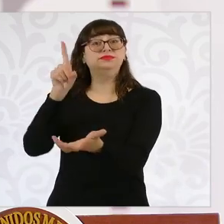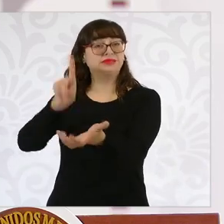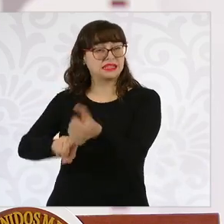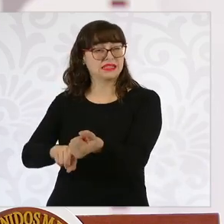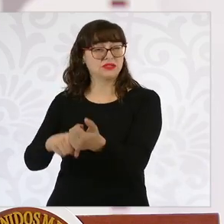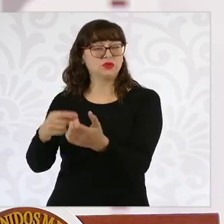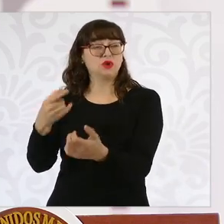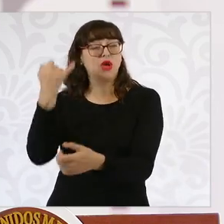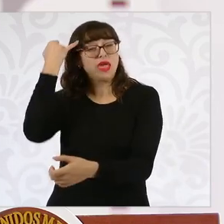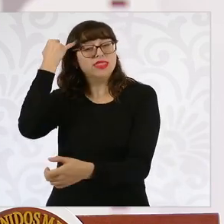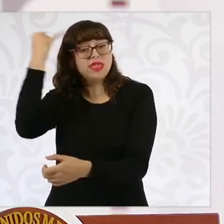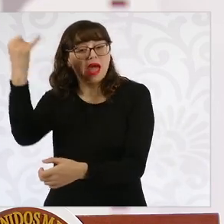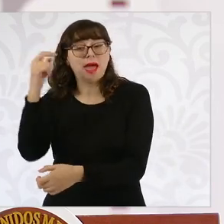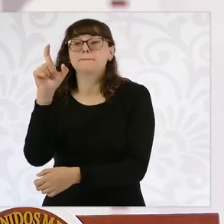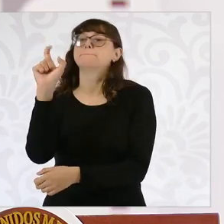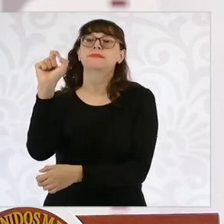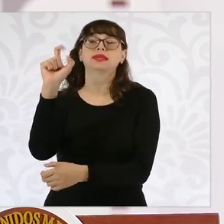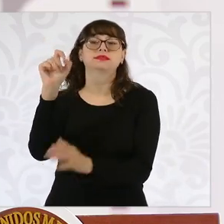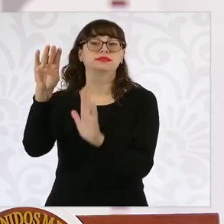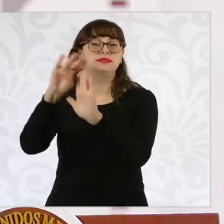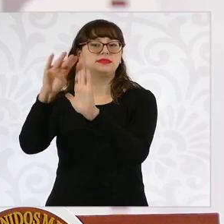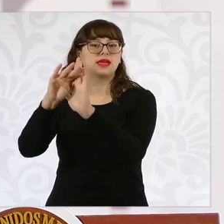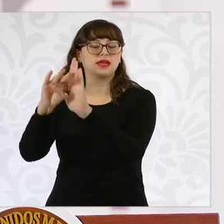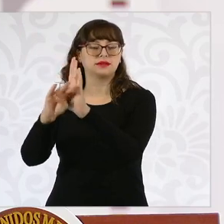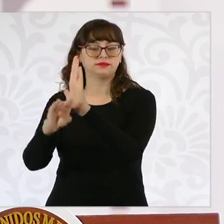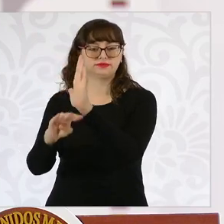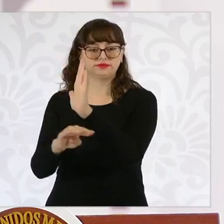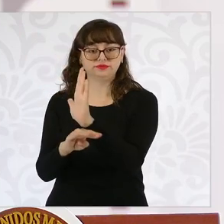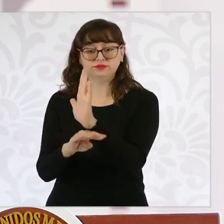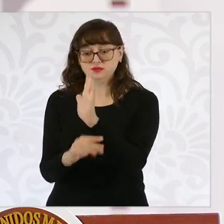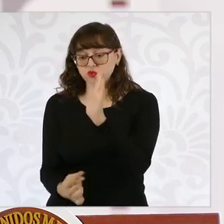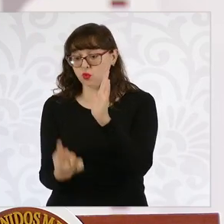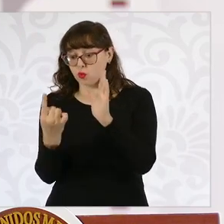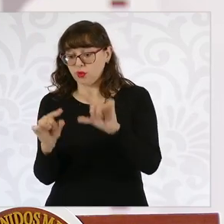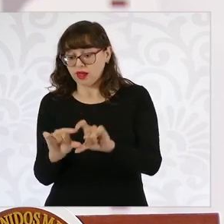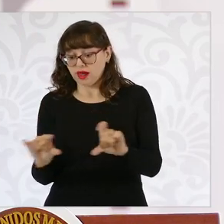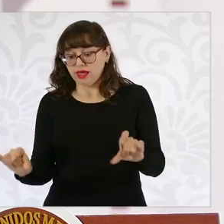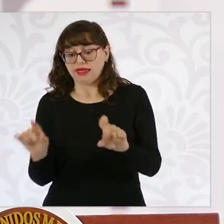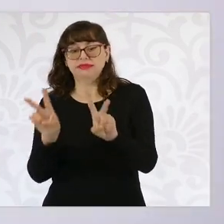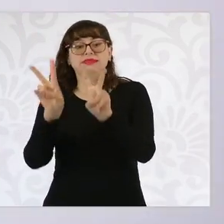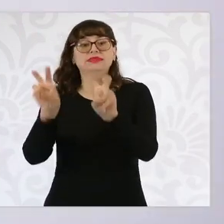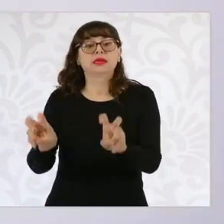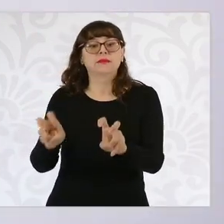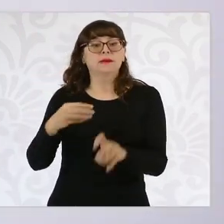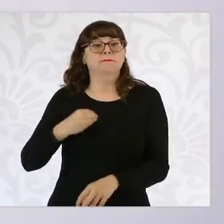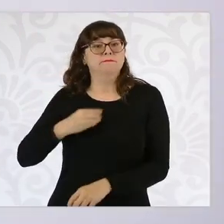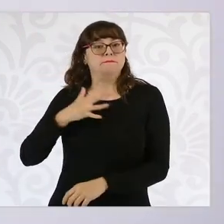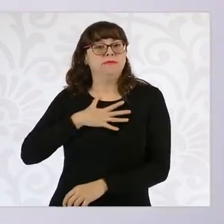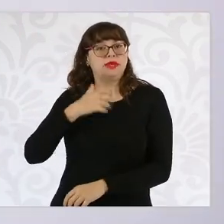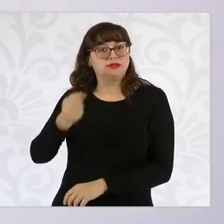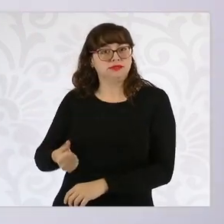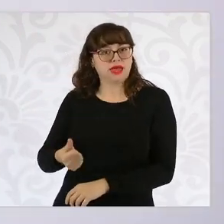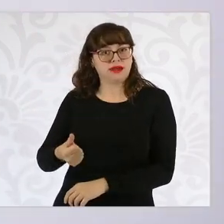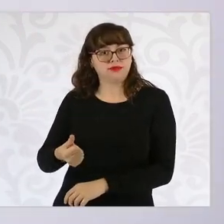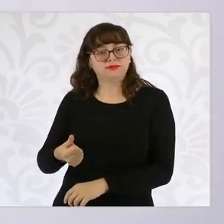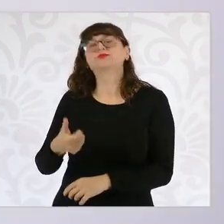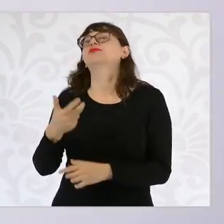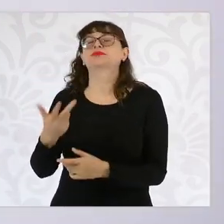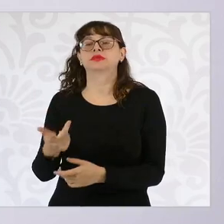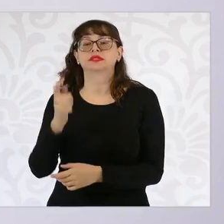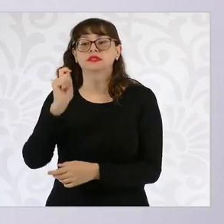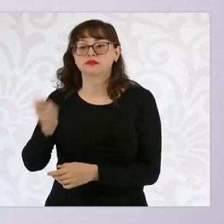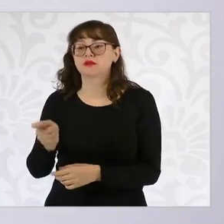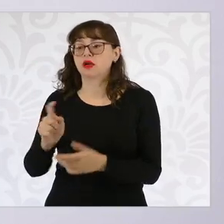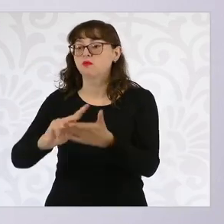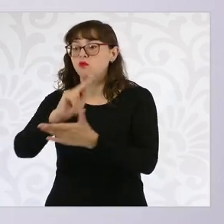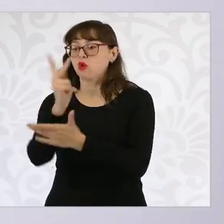iniciativas, uno de ellos el paquete de bienestar, que eleva rango constitucional y convierte en derecho